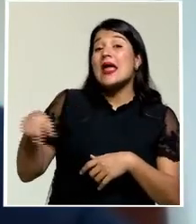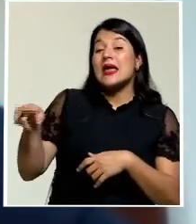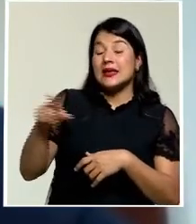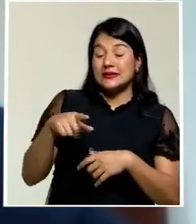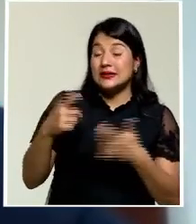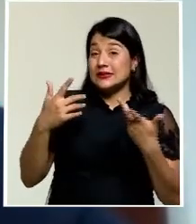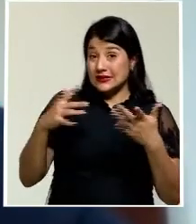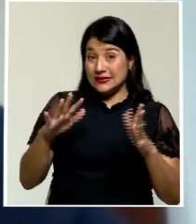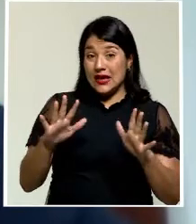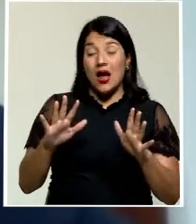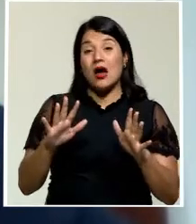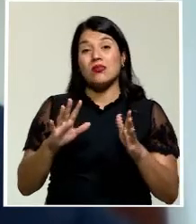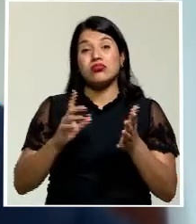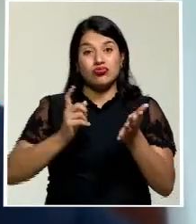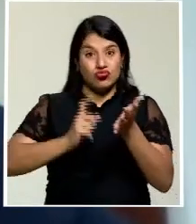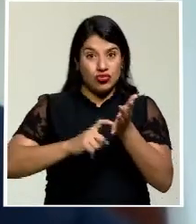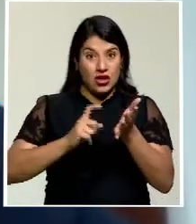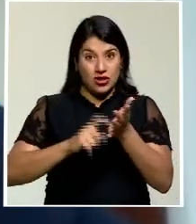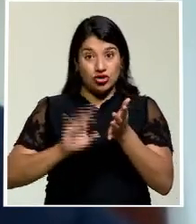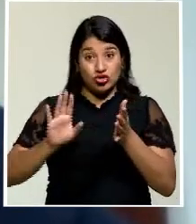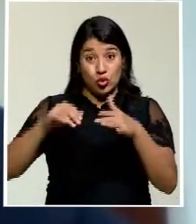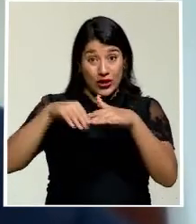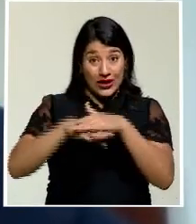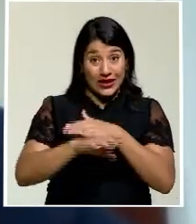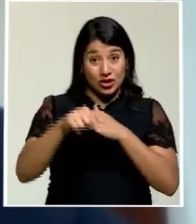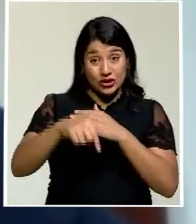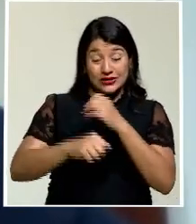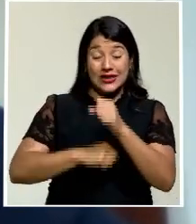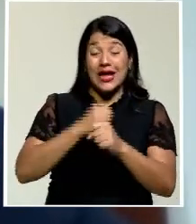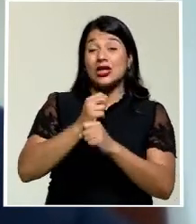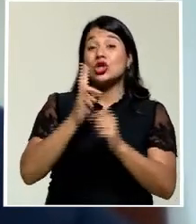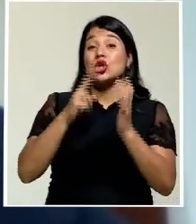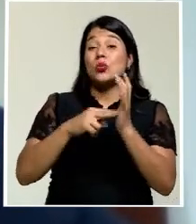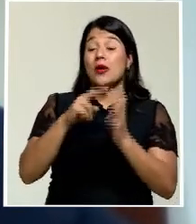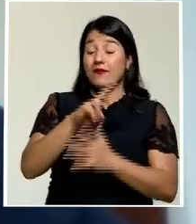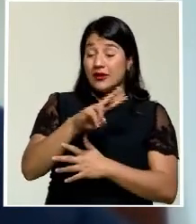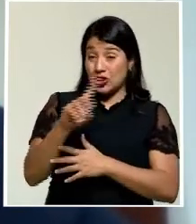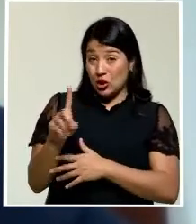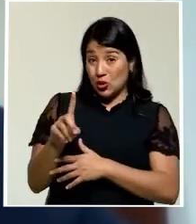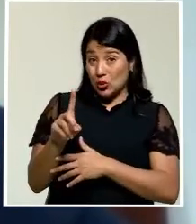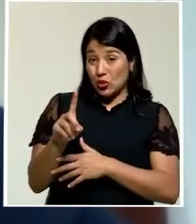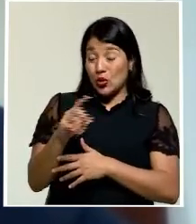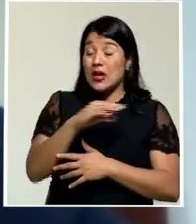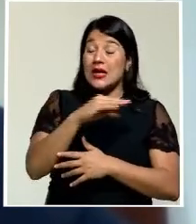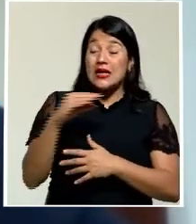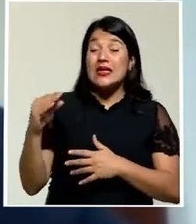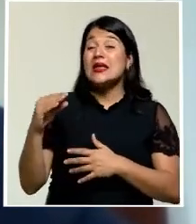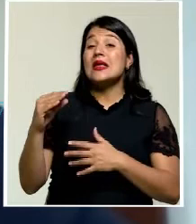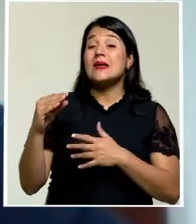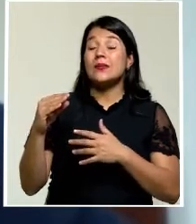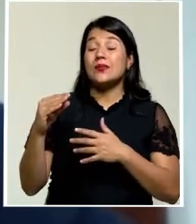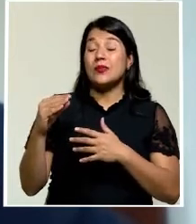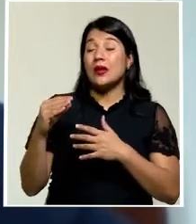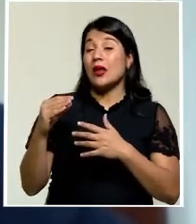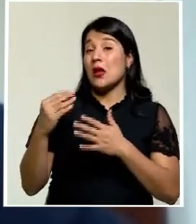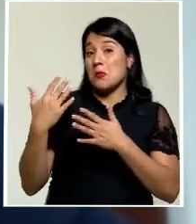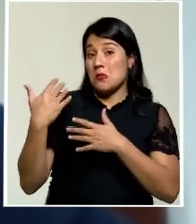han registrado su ingreso en este 2021 y en los meses recientes. De forma tal que